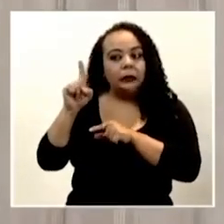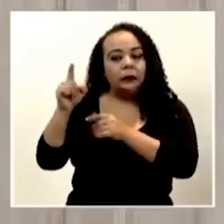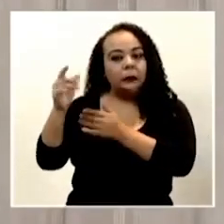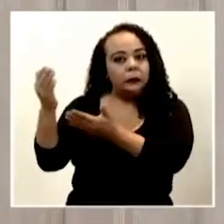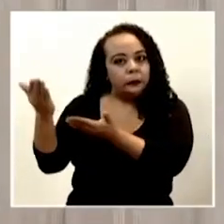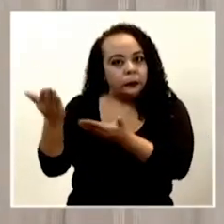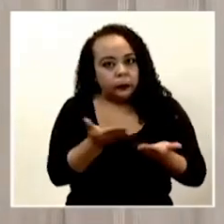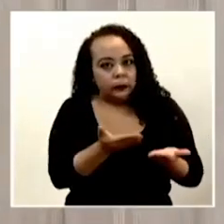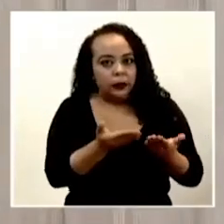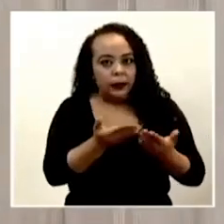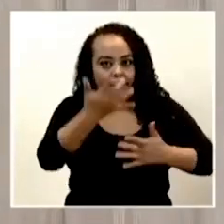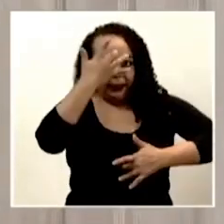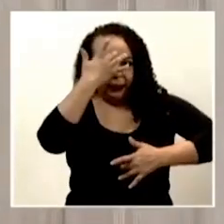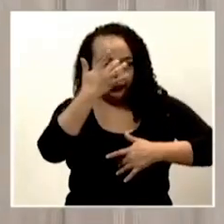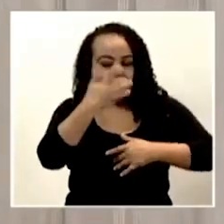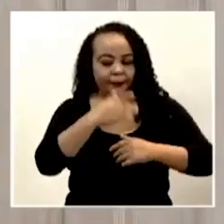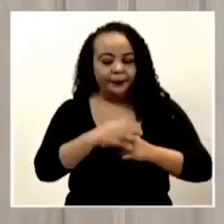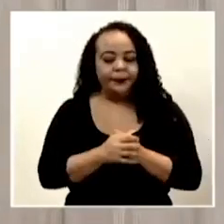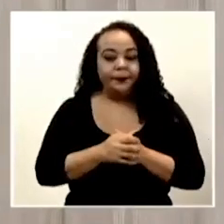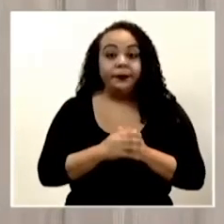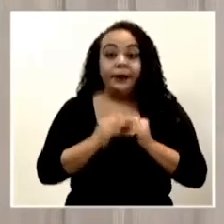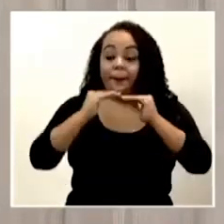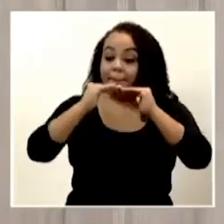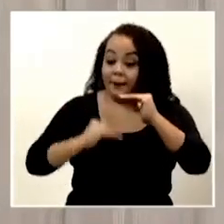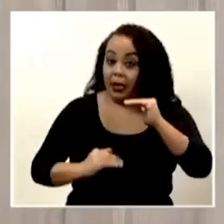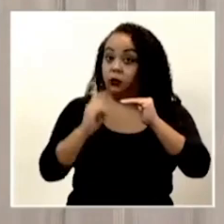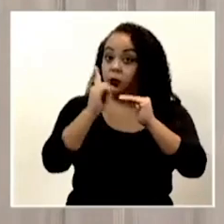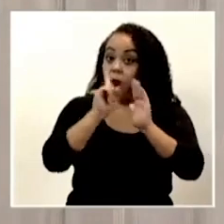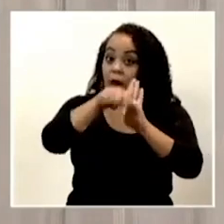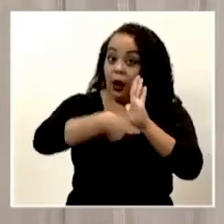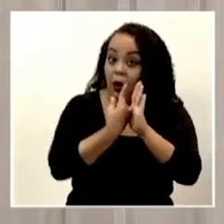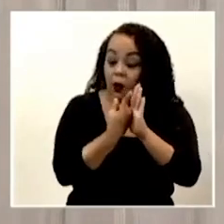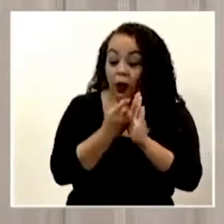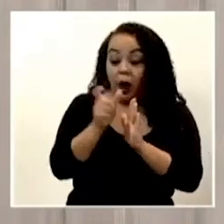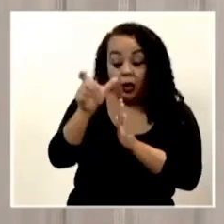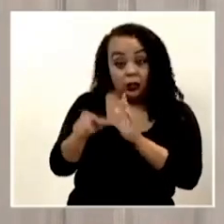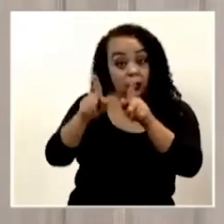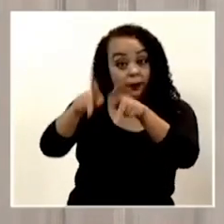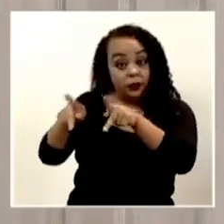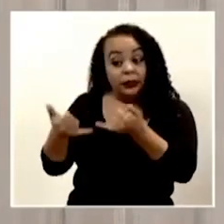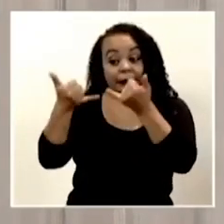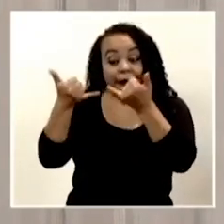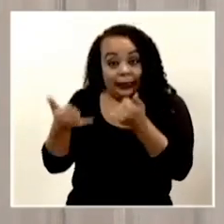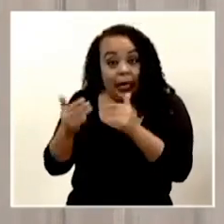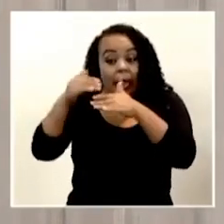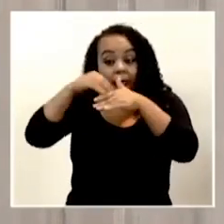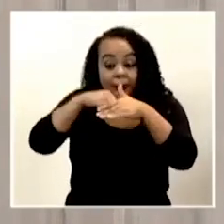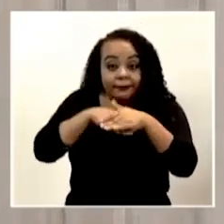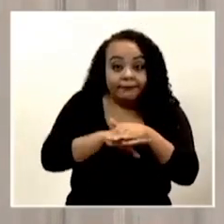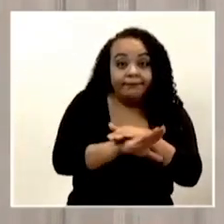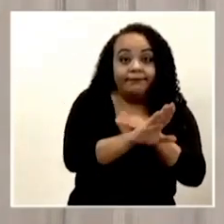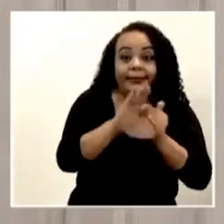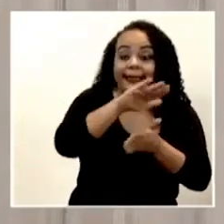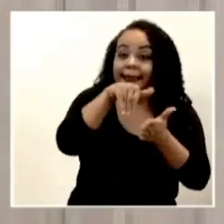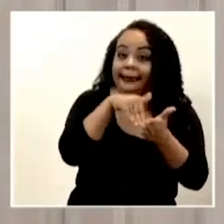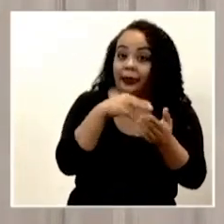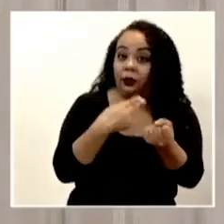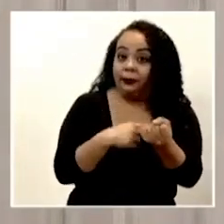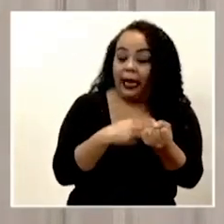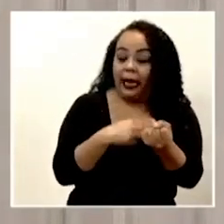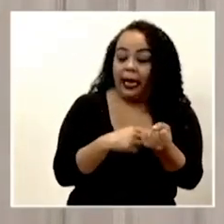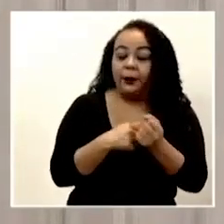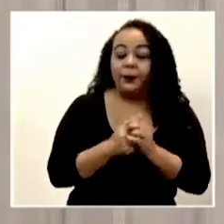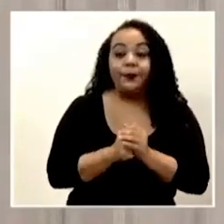paciente. Y en menos de una hora, ese paciente, una vez que ingresa al centro hospitalario,